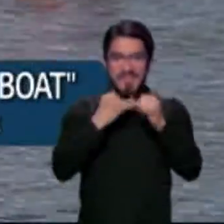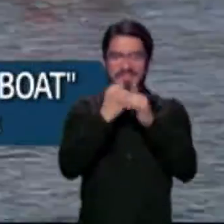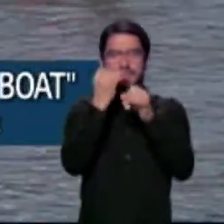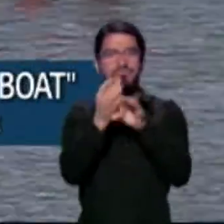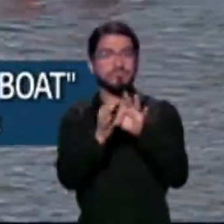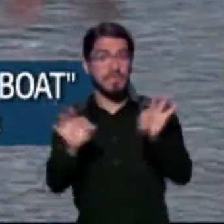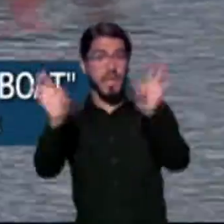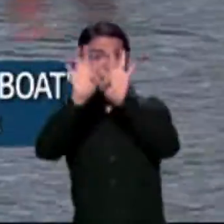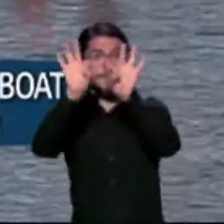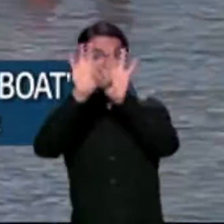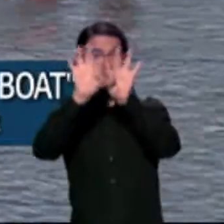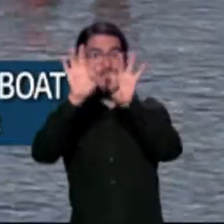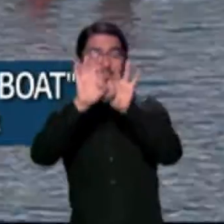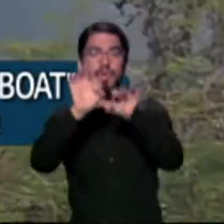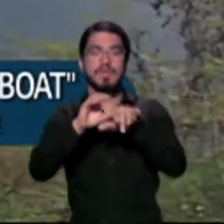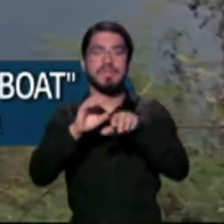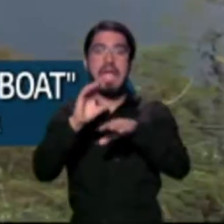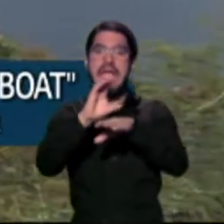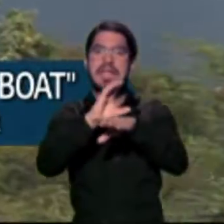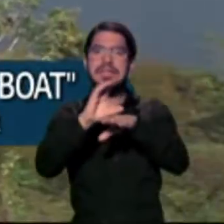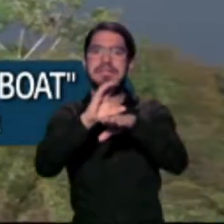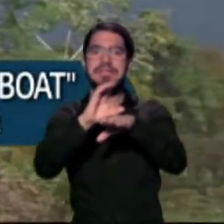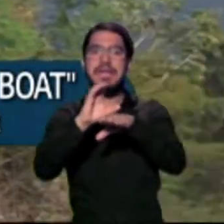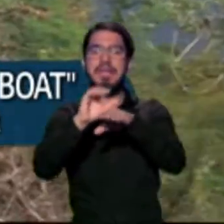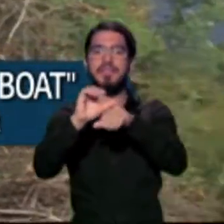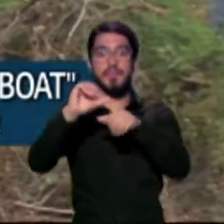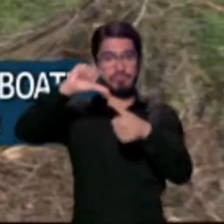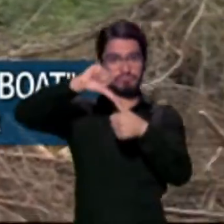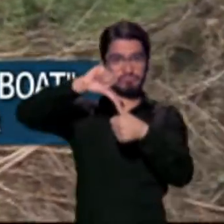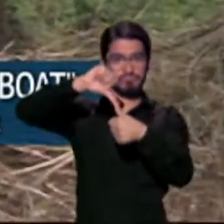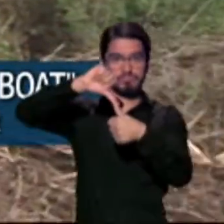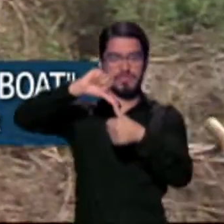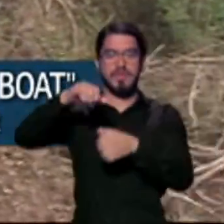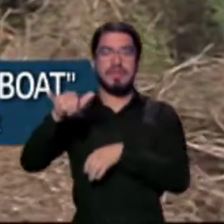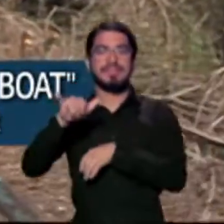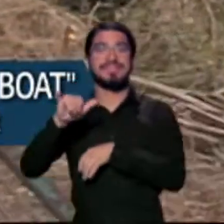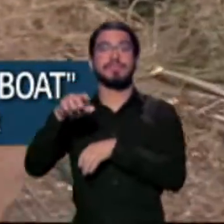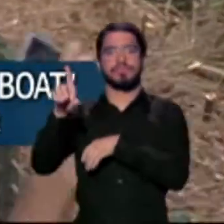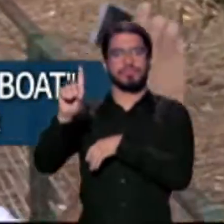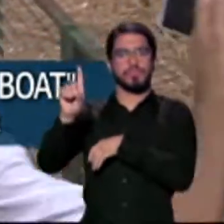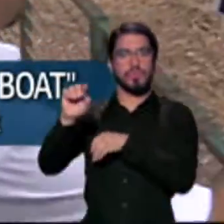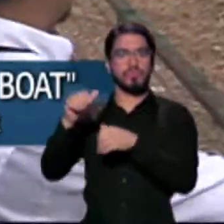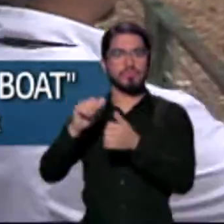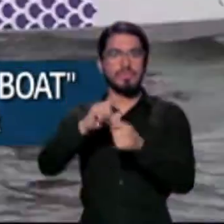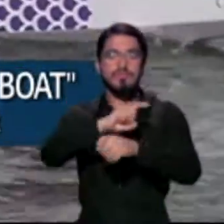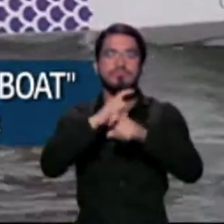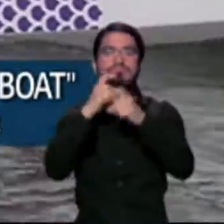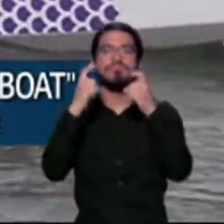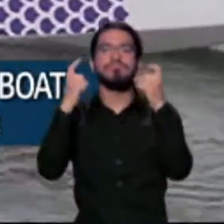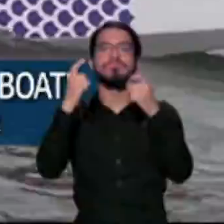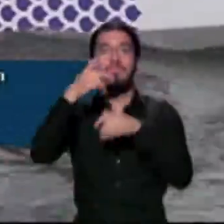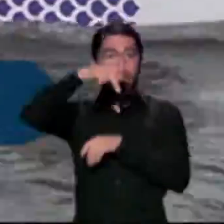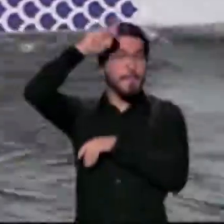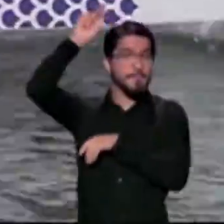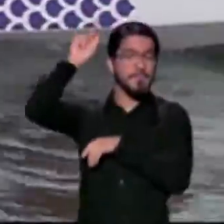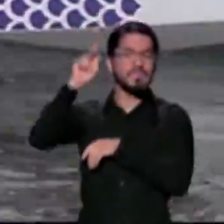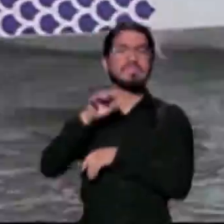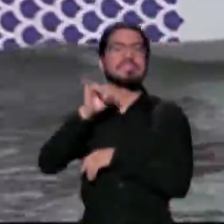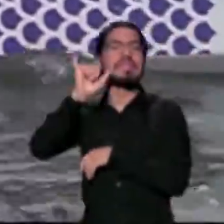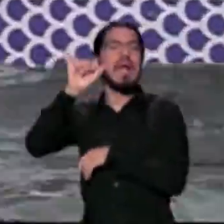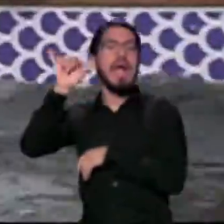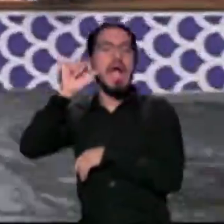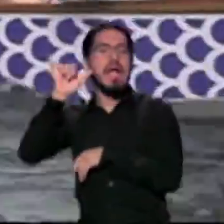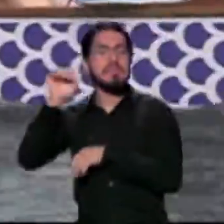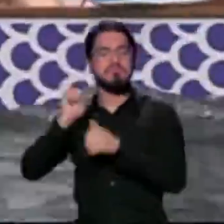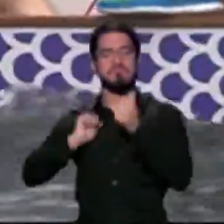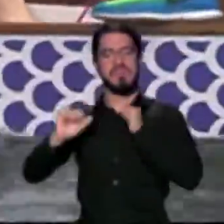en Centroamérica y el Caribe se llevará a cabo en las instalaciones del Embalse Cerrillos en Ponce La ceremonia de apertura se celebró ayer jueves con